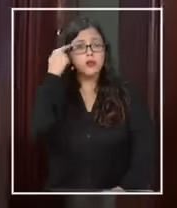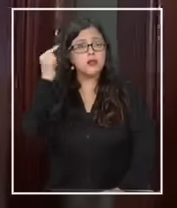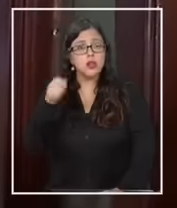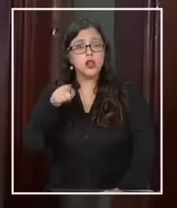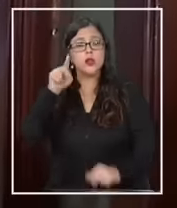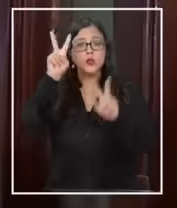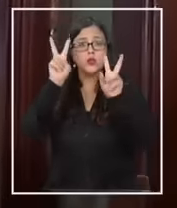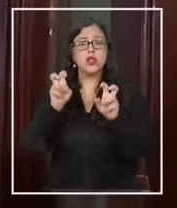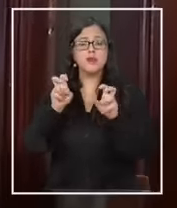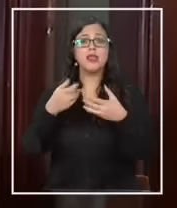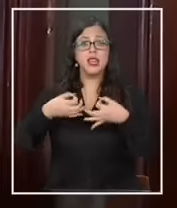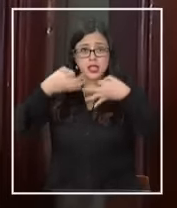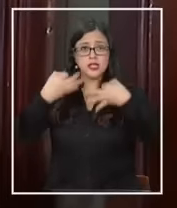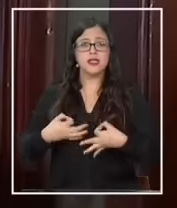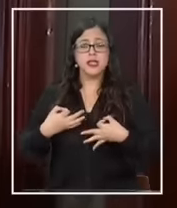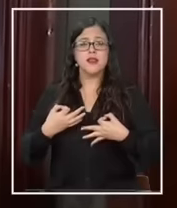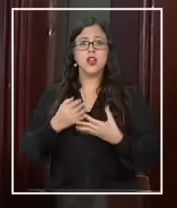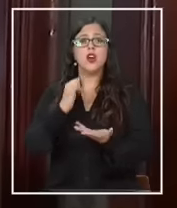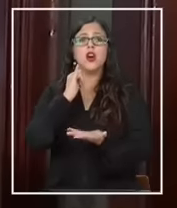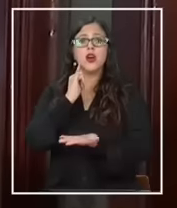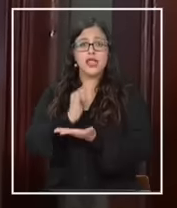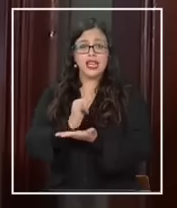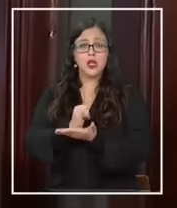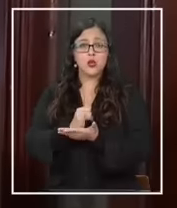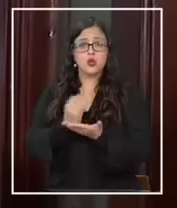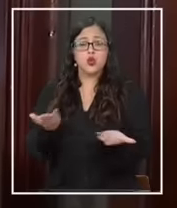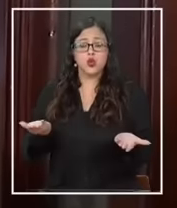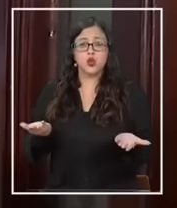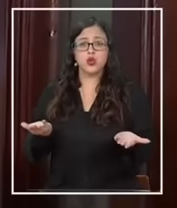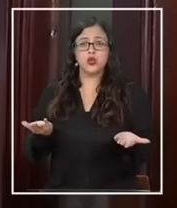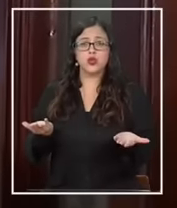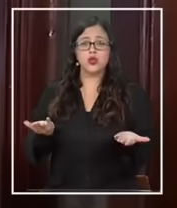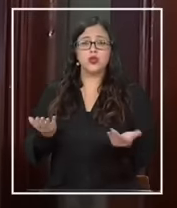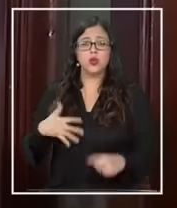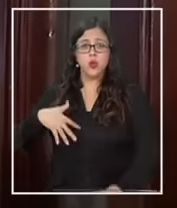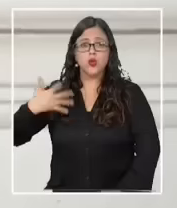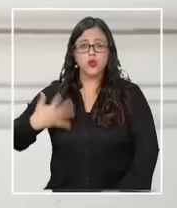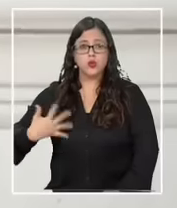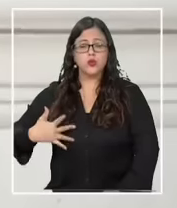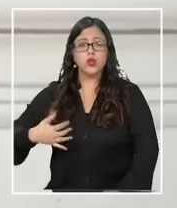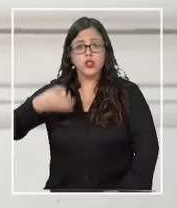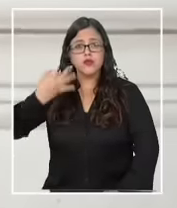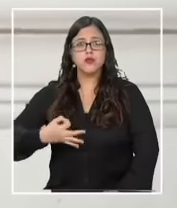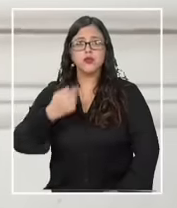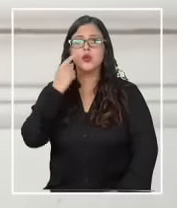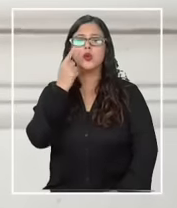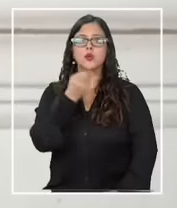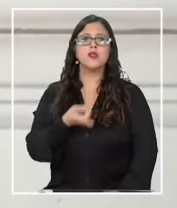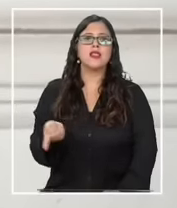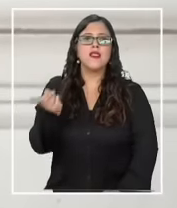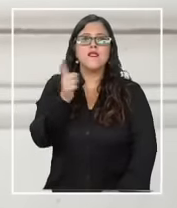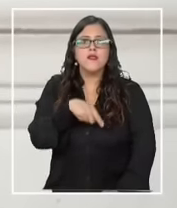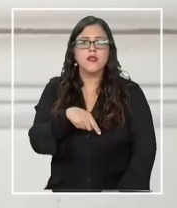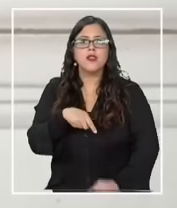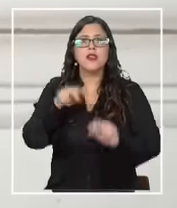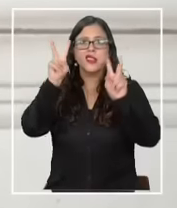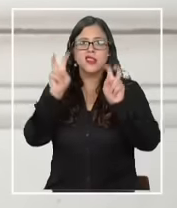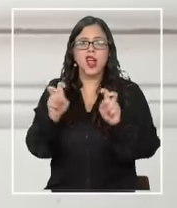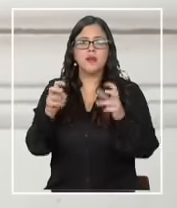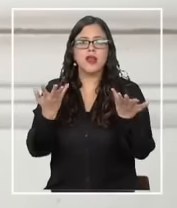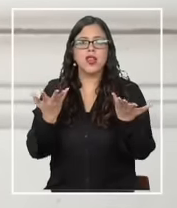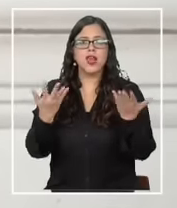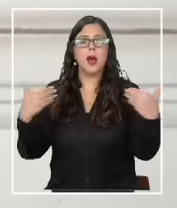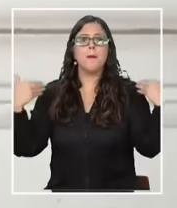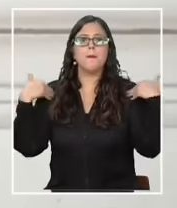es un gesto cívico, institucional, de relevancia. Tomar prácticas republicanas,